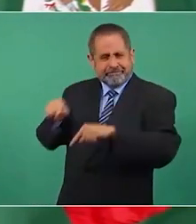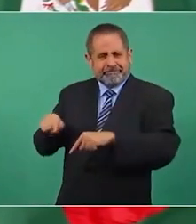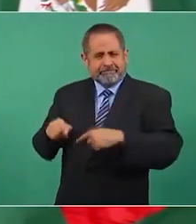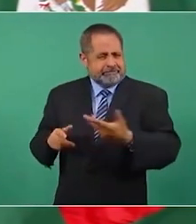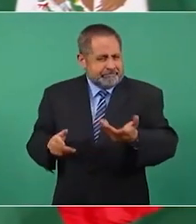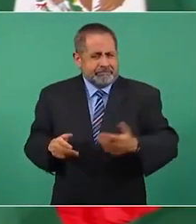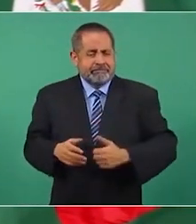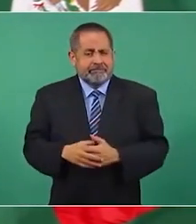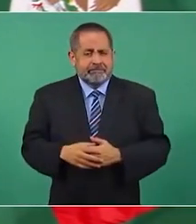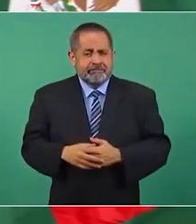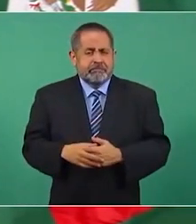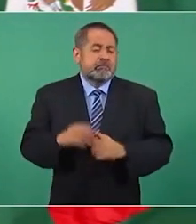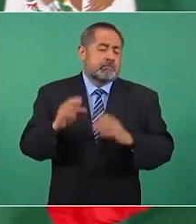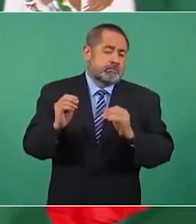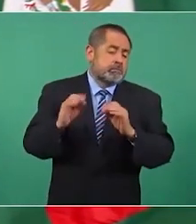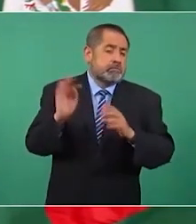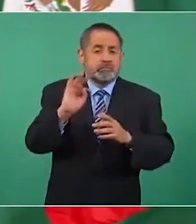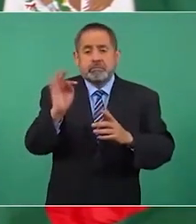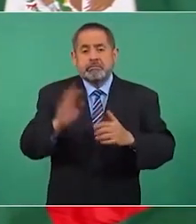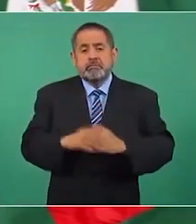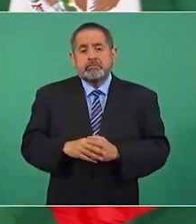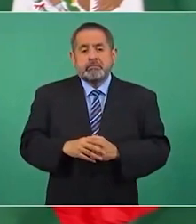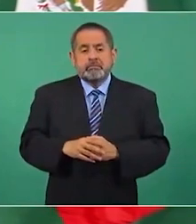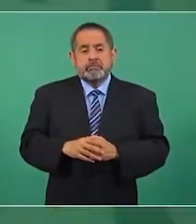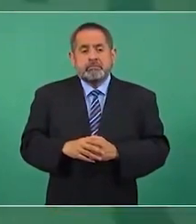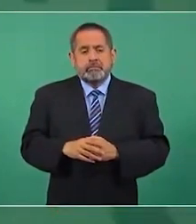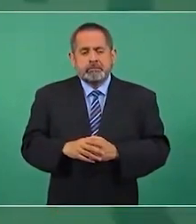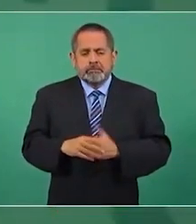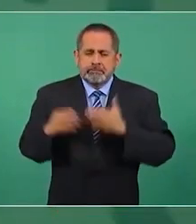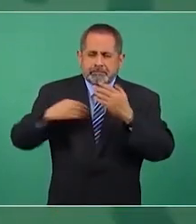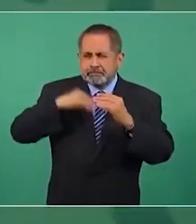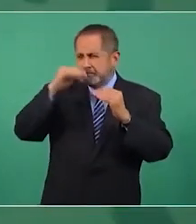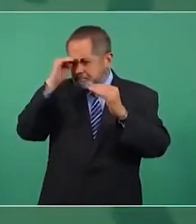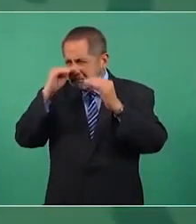o se van a llevar estudiándolo